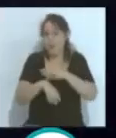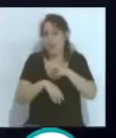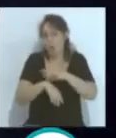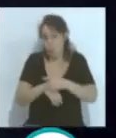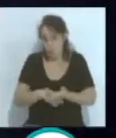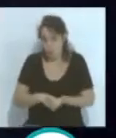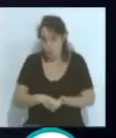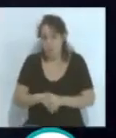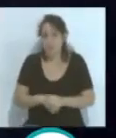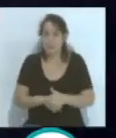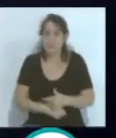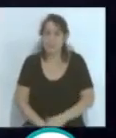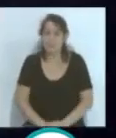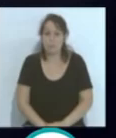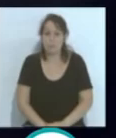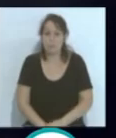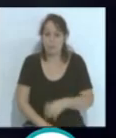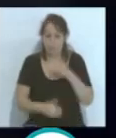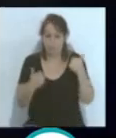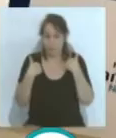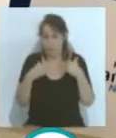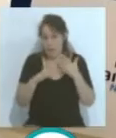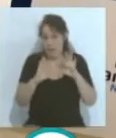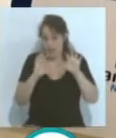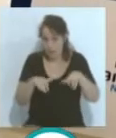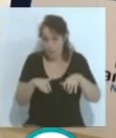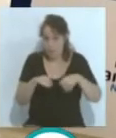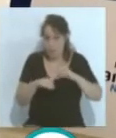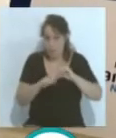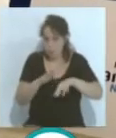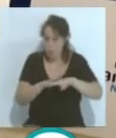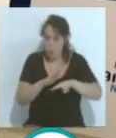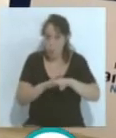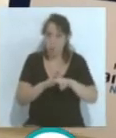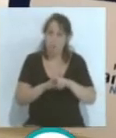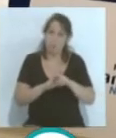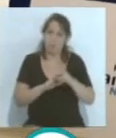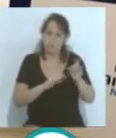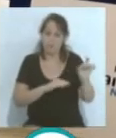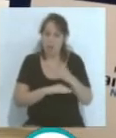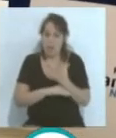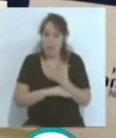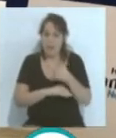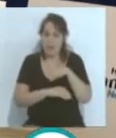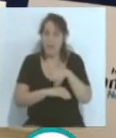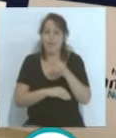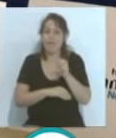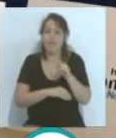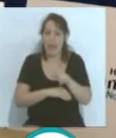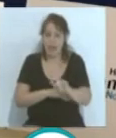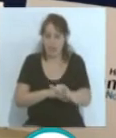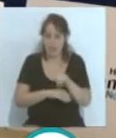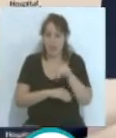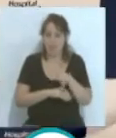por parte del Cádiz Club de Fútbol que nos mandaba justamente, este me parece que es Fali, ¿puede ser? Fali.